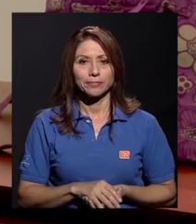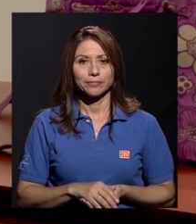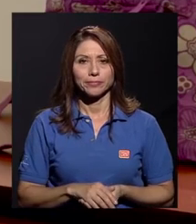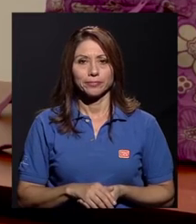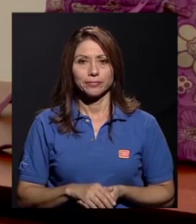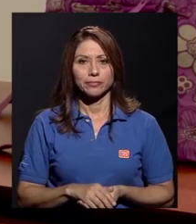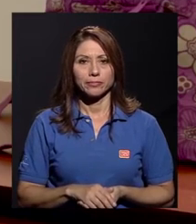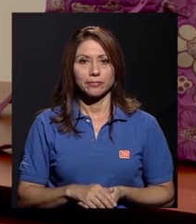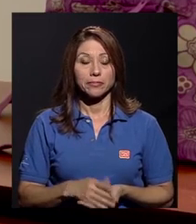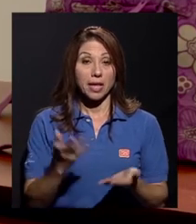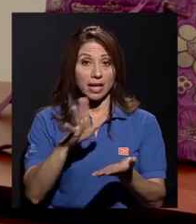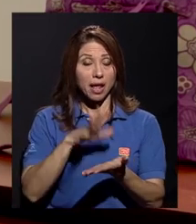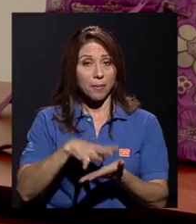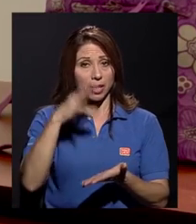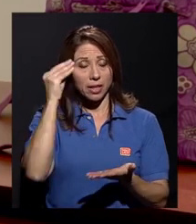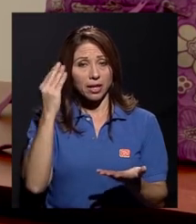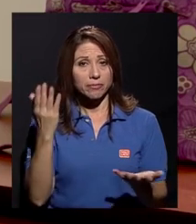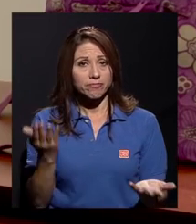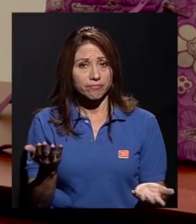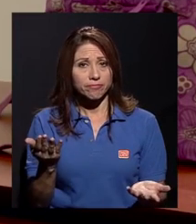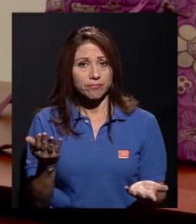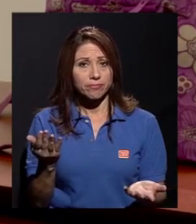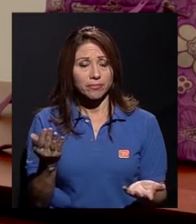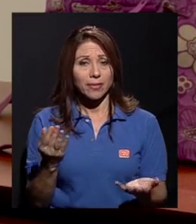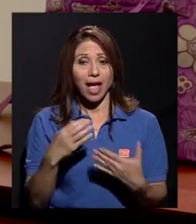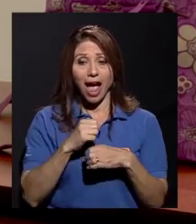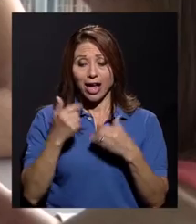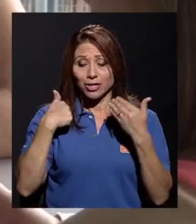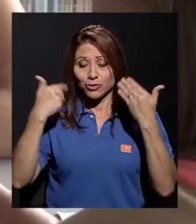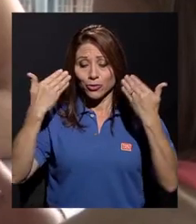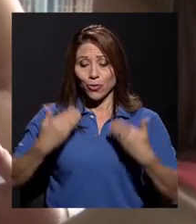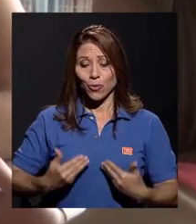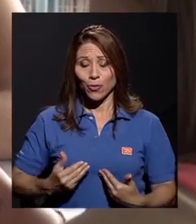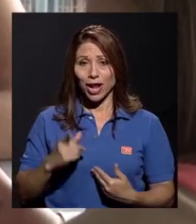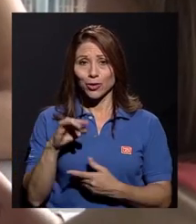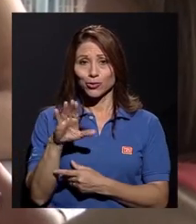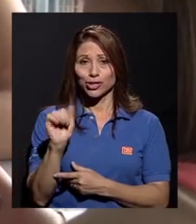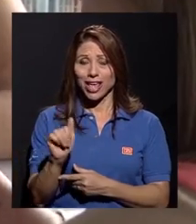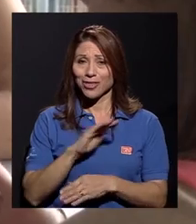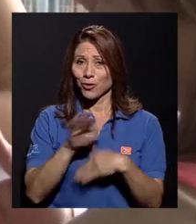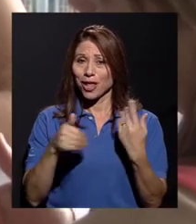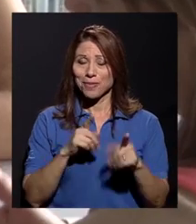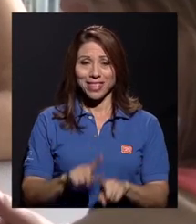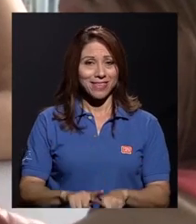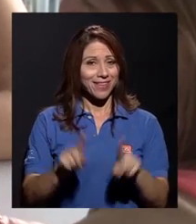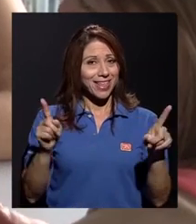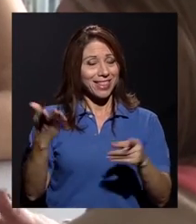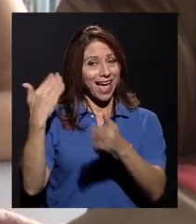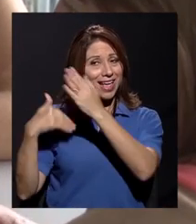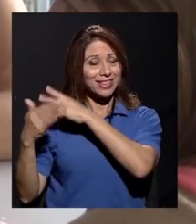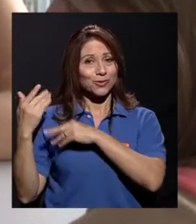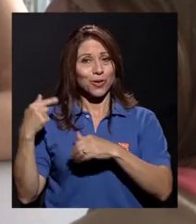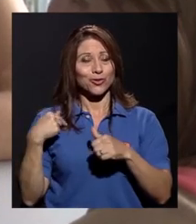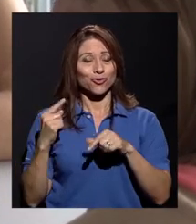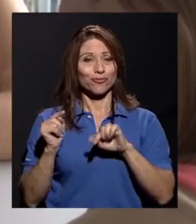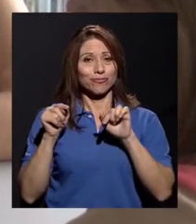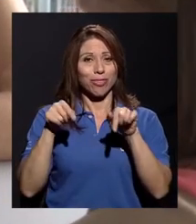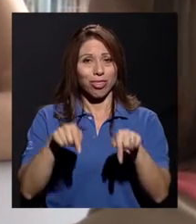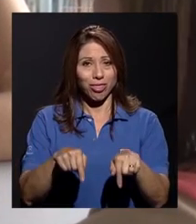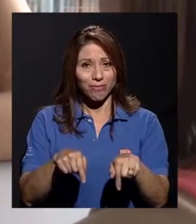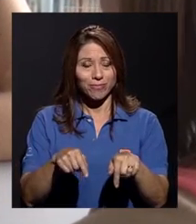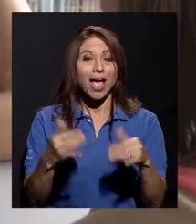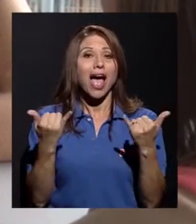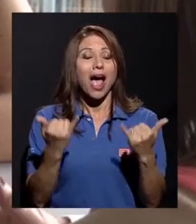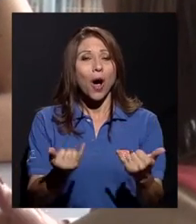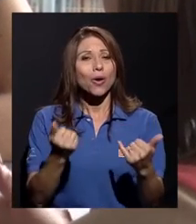ha hecho una lucida totalmente diferente a la que era cuando llegó aquí, con una misión